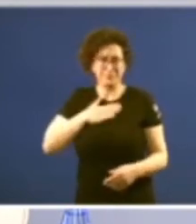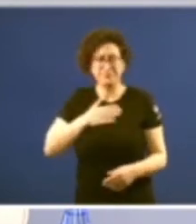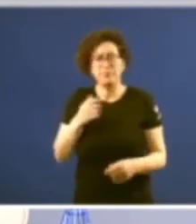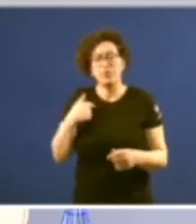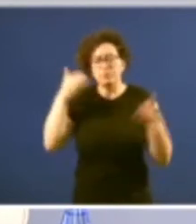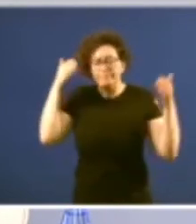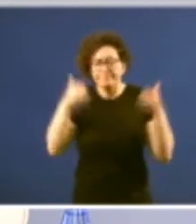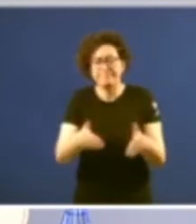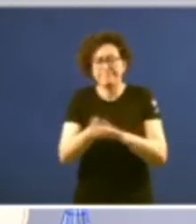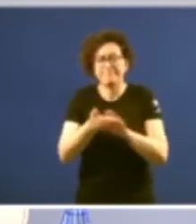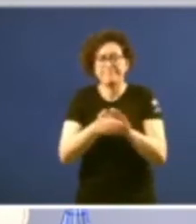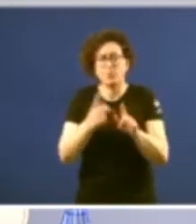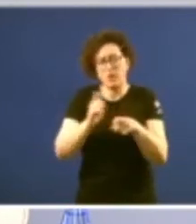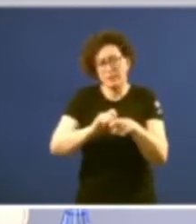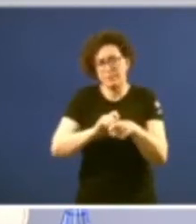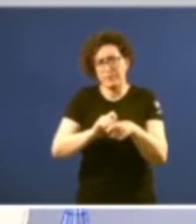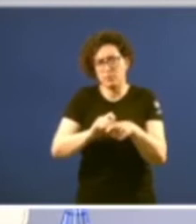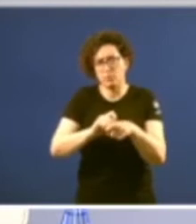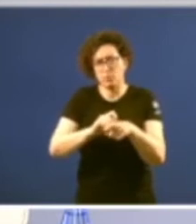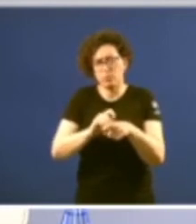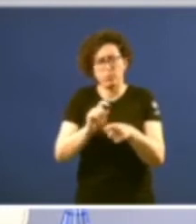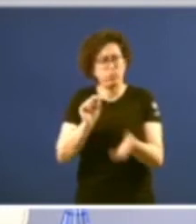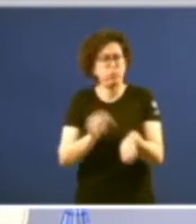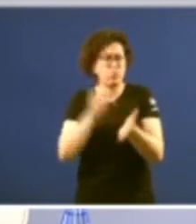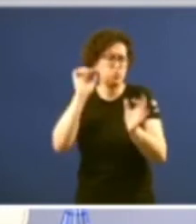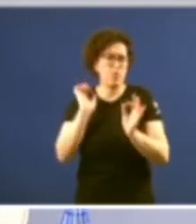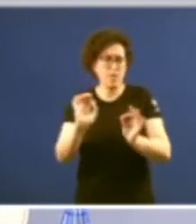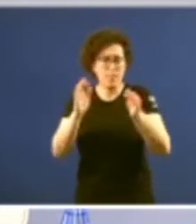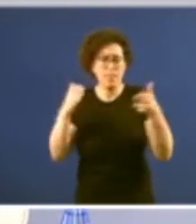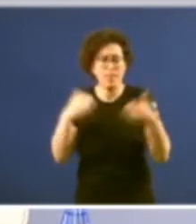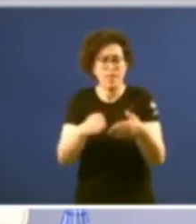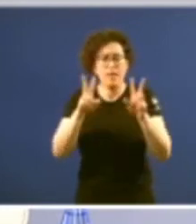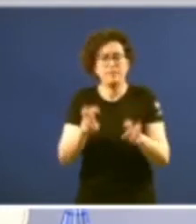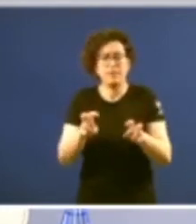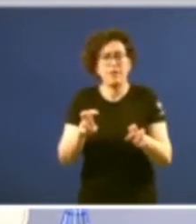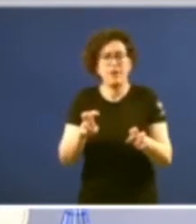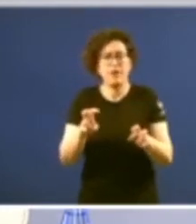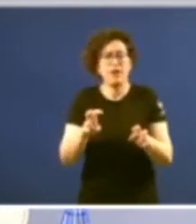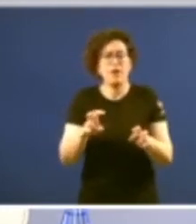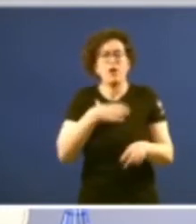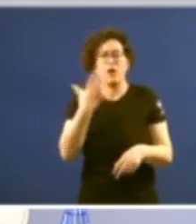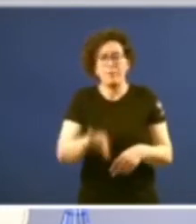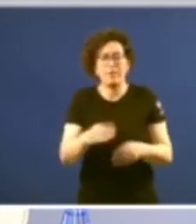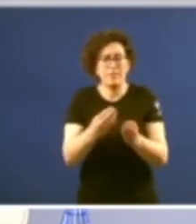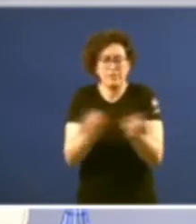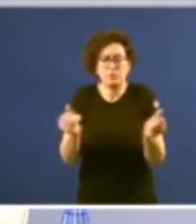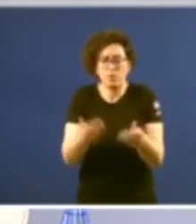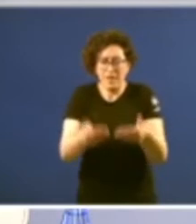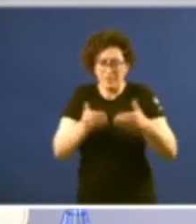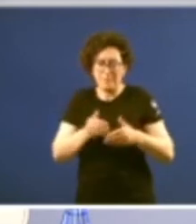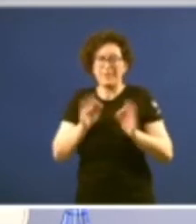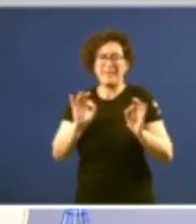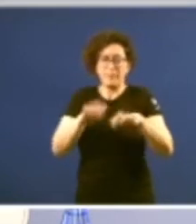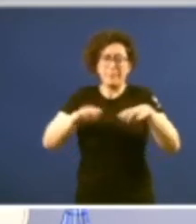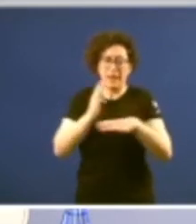nun aspecto moi puntual que se refire á facultade de disolución anticipada do Parlamento